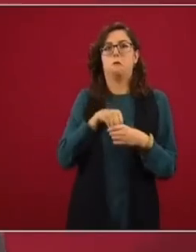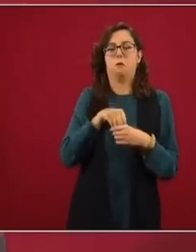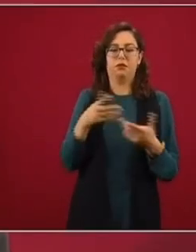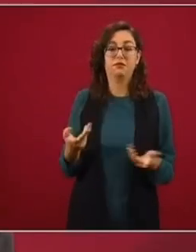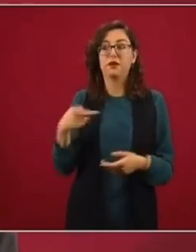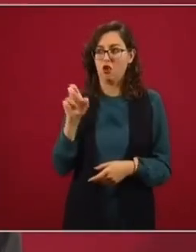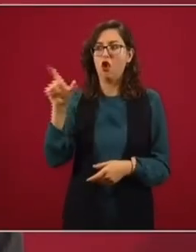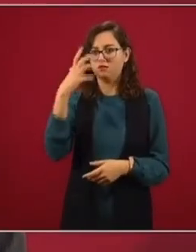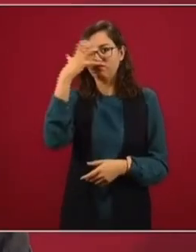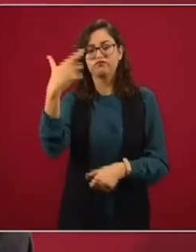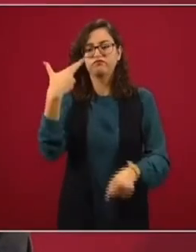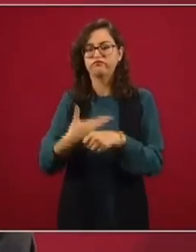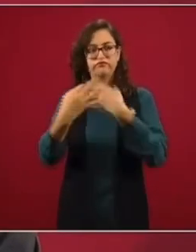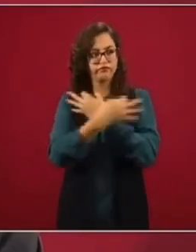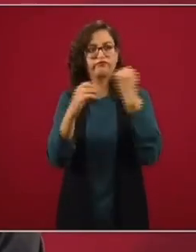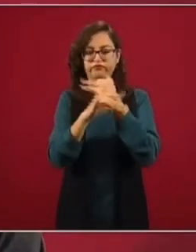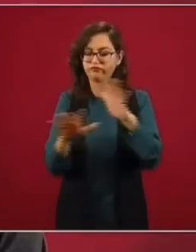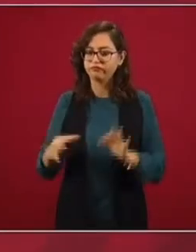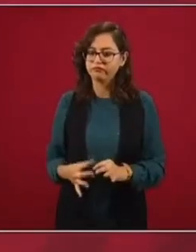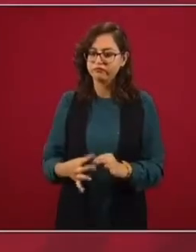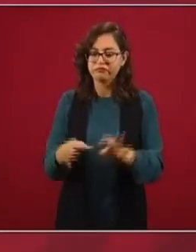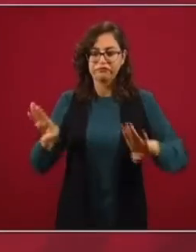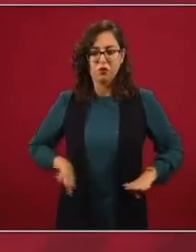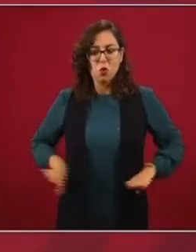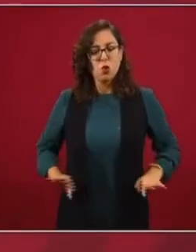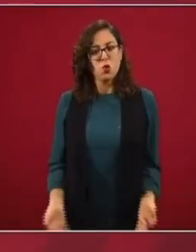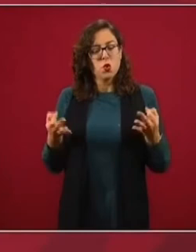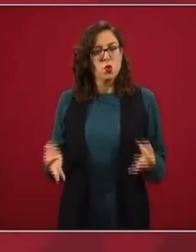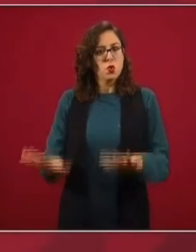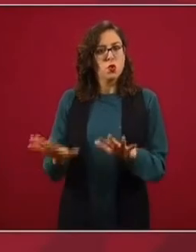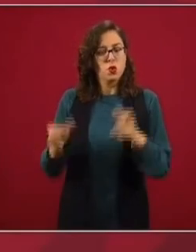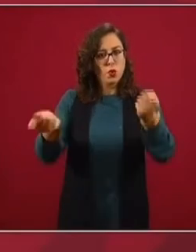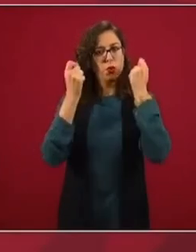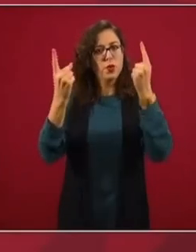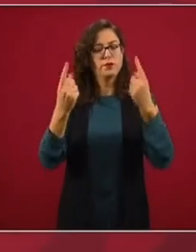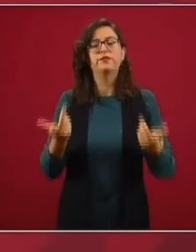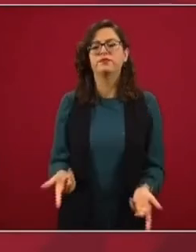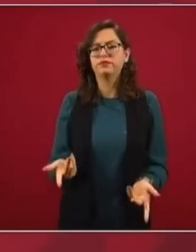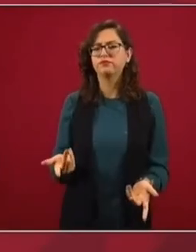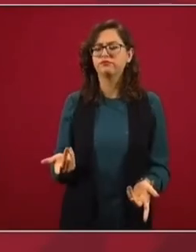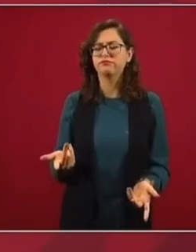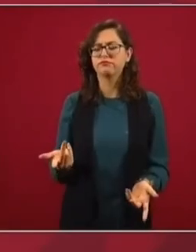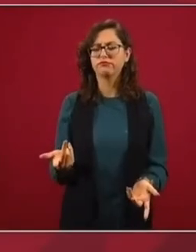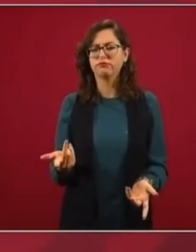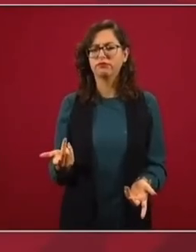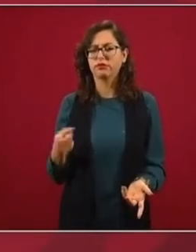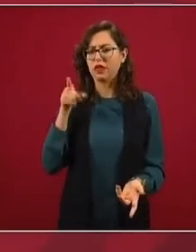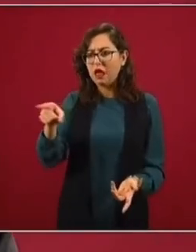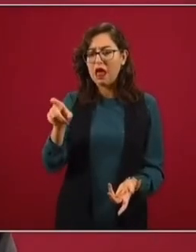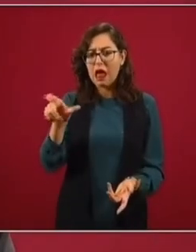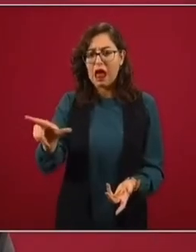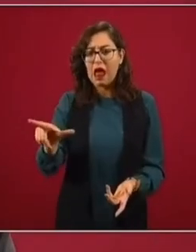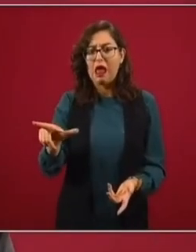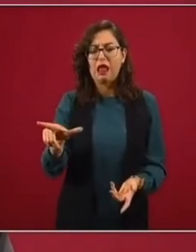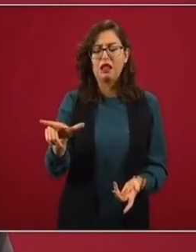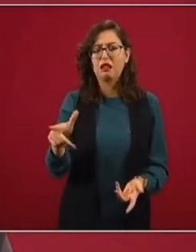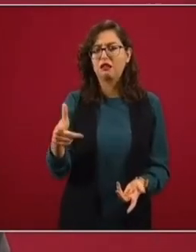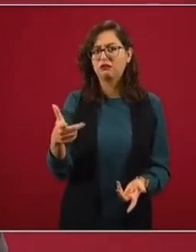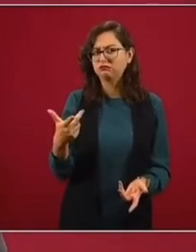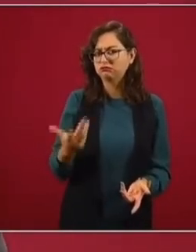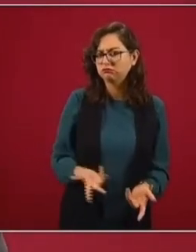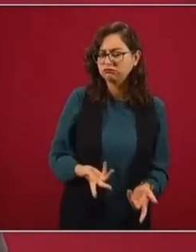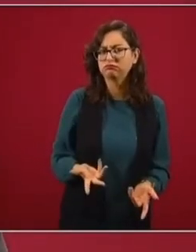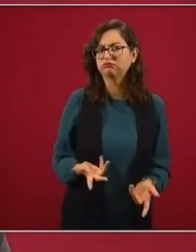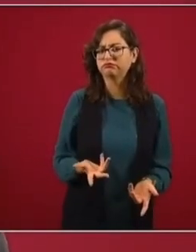responsable y de prestigio. Entonces, no va a prestarse a una